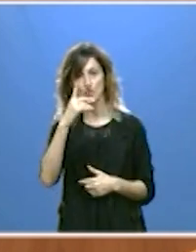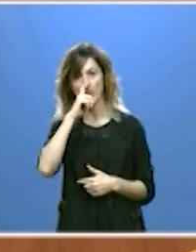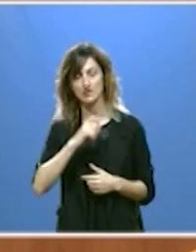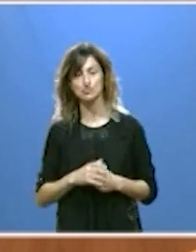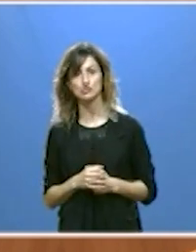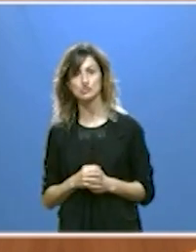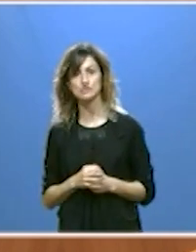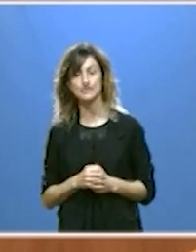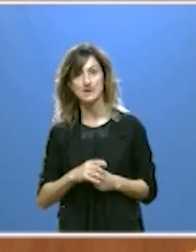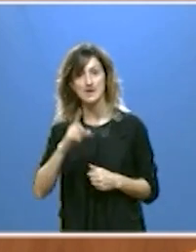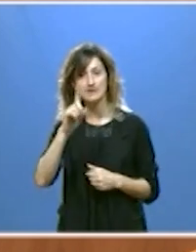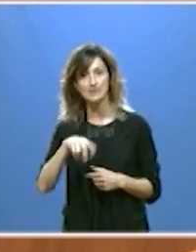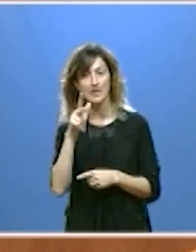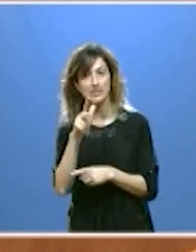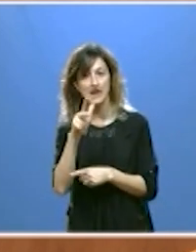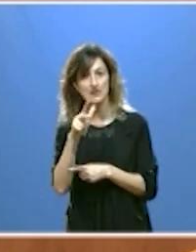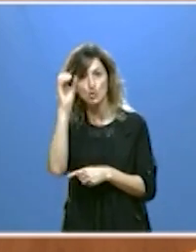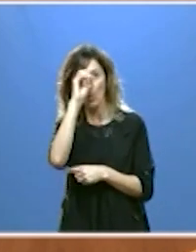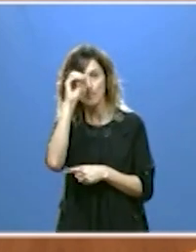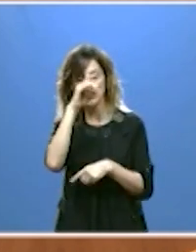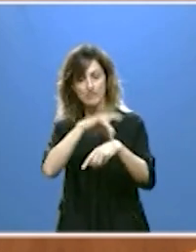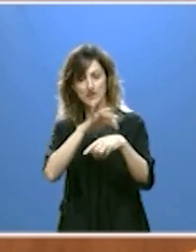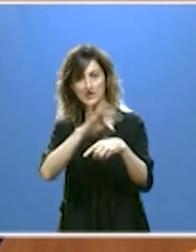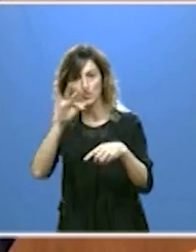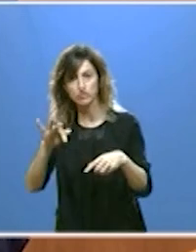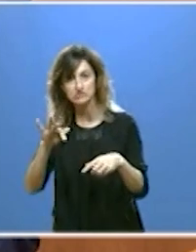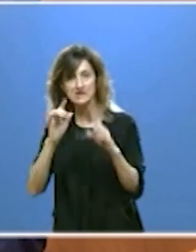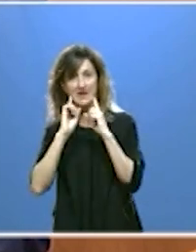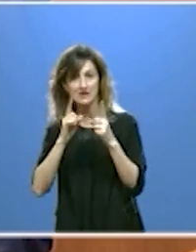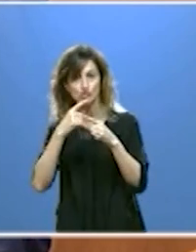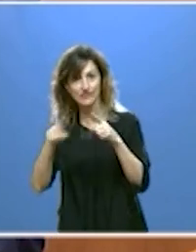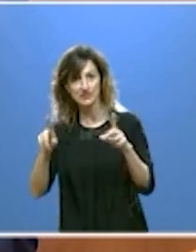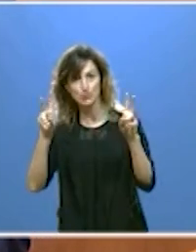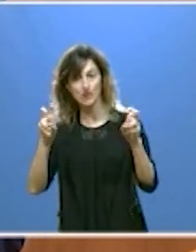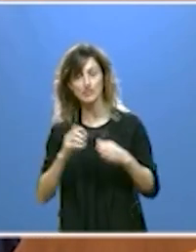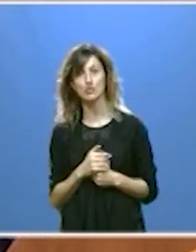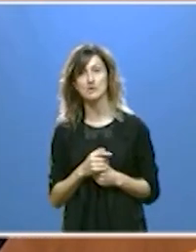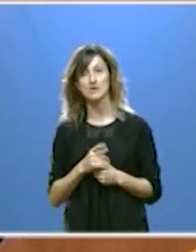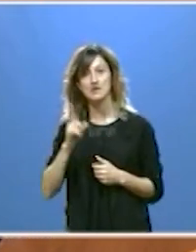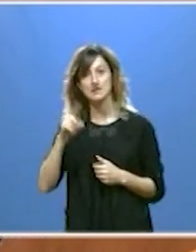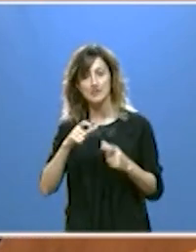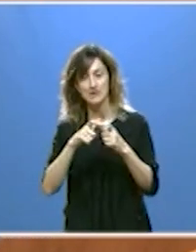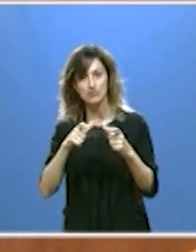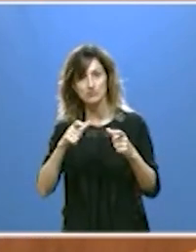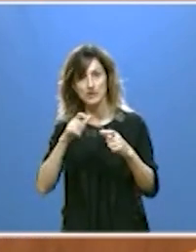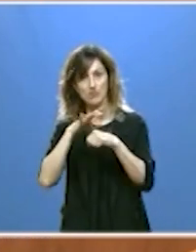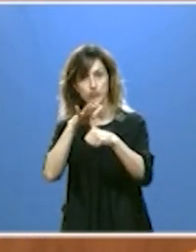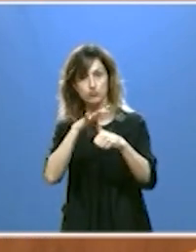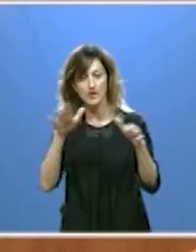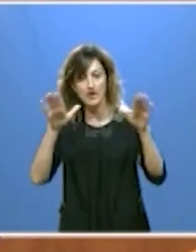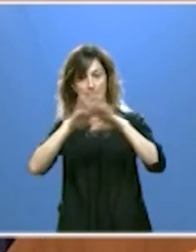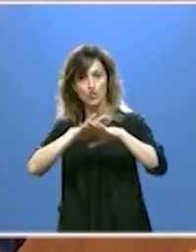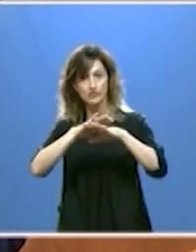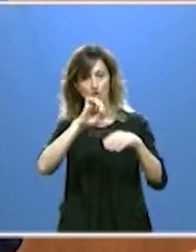extenderemos el derecho a la segunda opinión médica a nuevos supuestos e implantaremos el vuelo nocturno de helicópteros entre